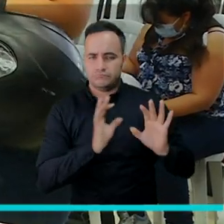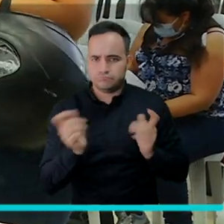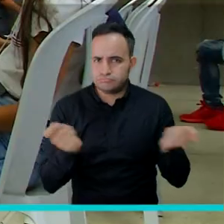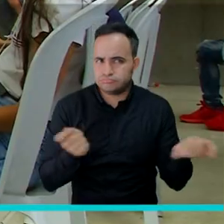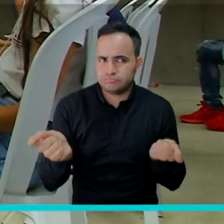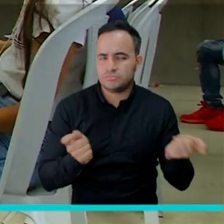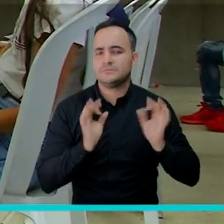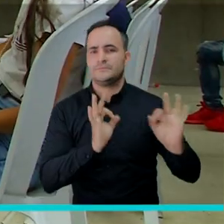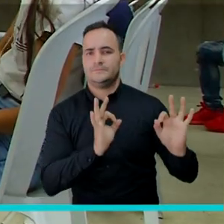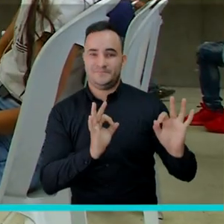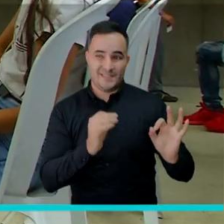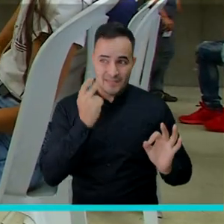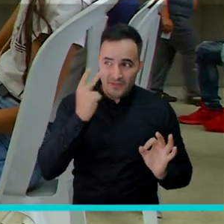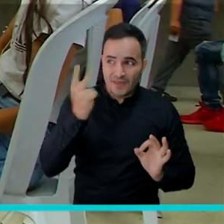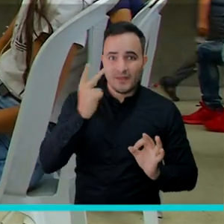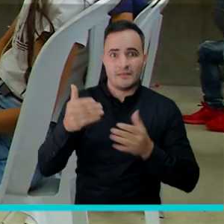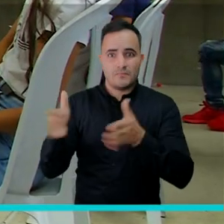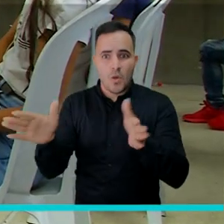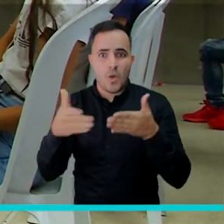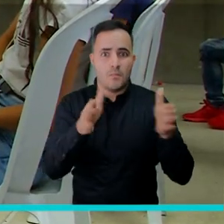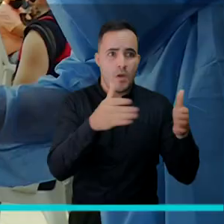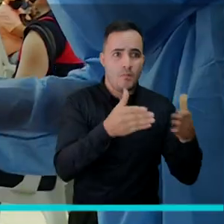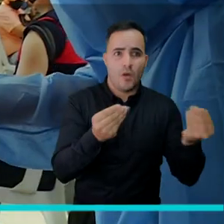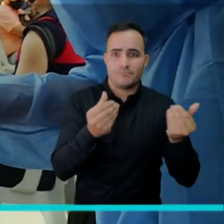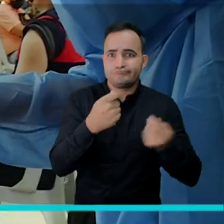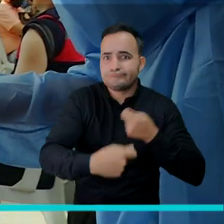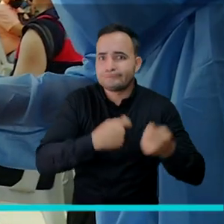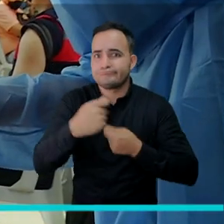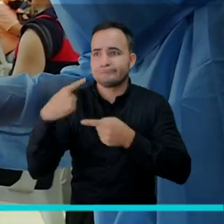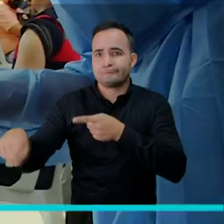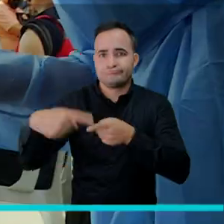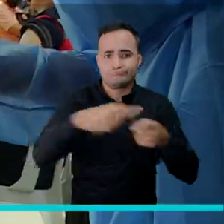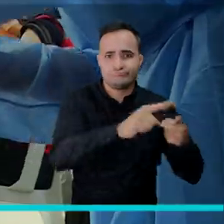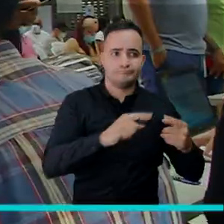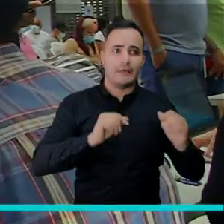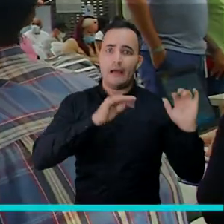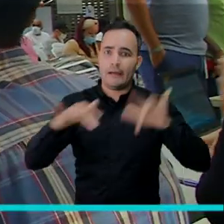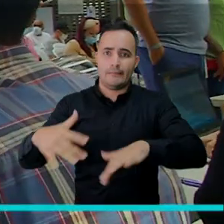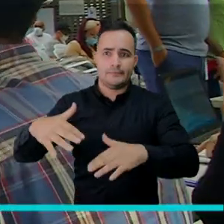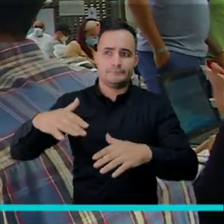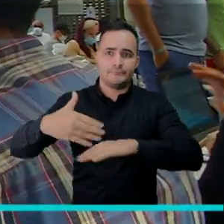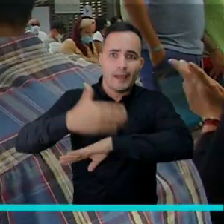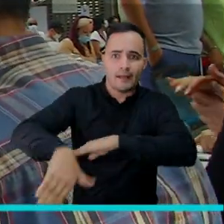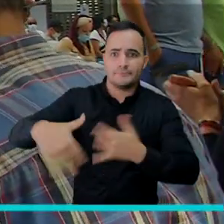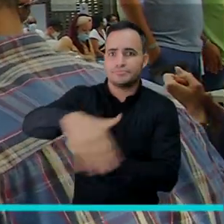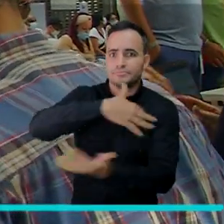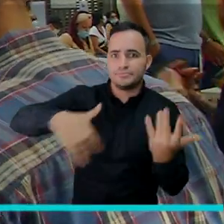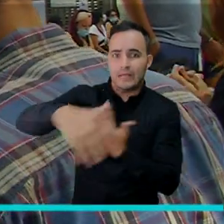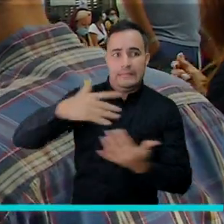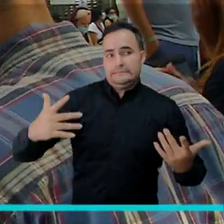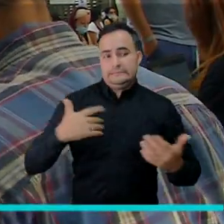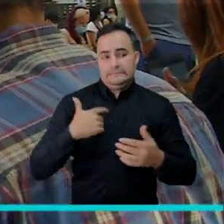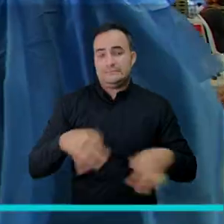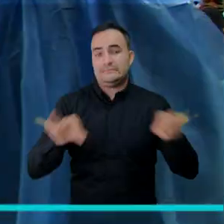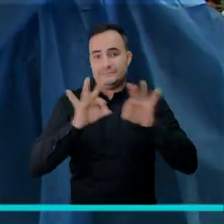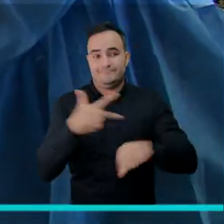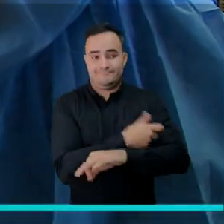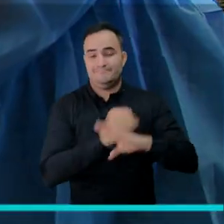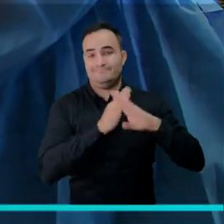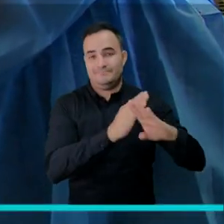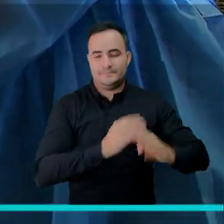ya la economía está retomando, entonces ya que todos estamos en la calle, es necesario por sí la vacuna.